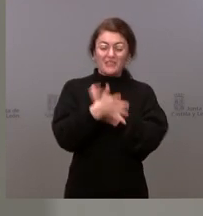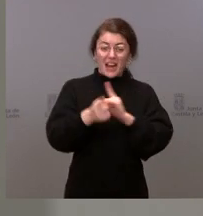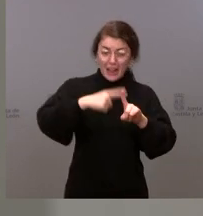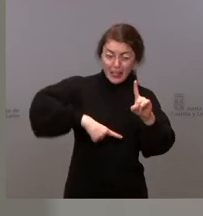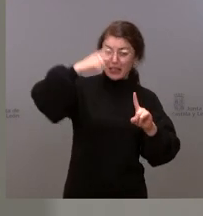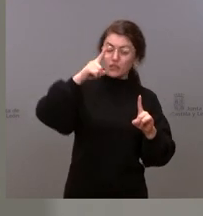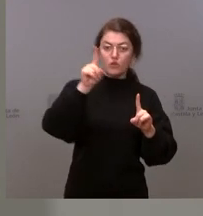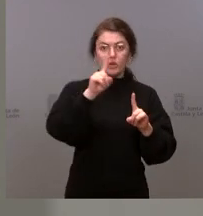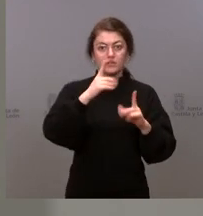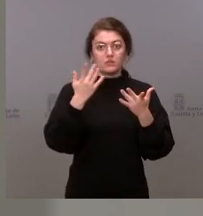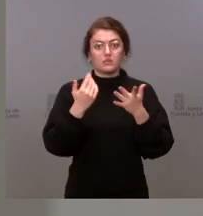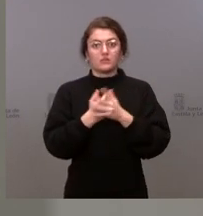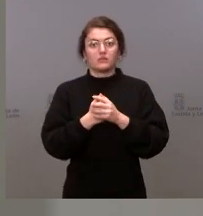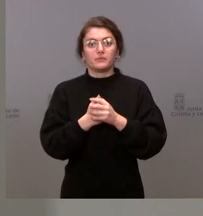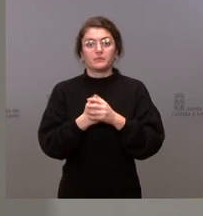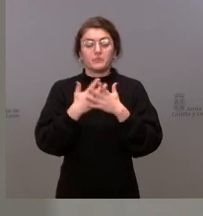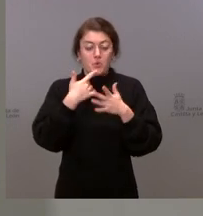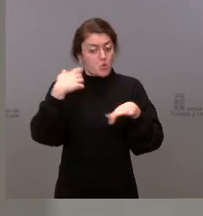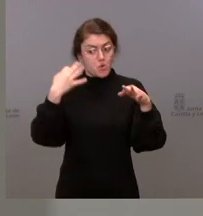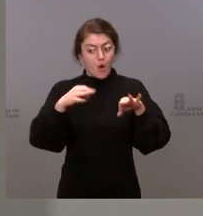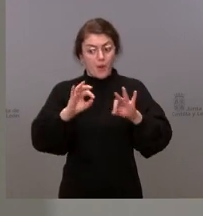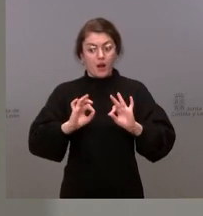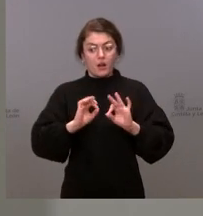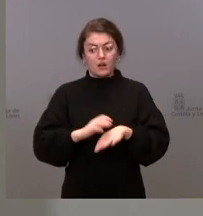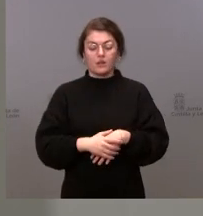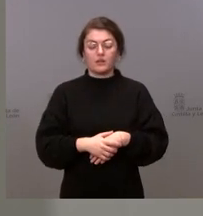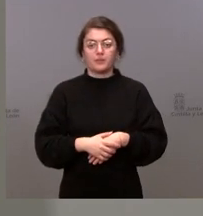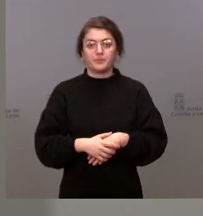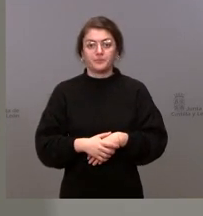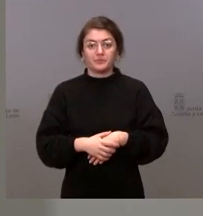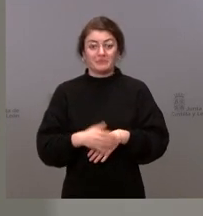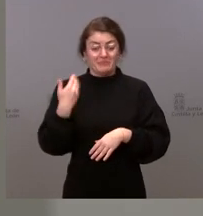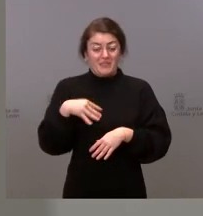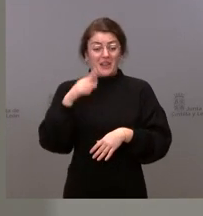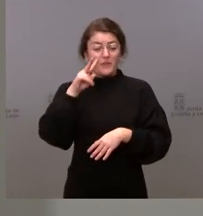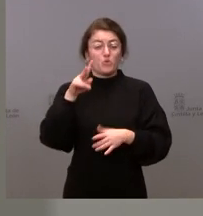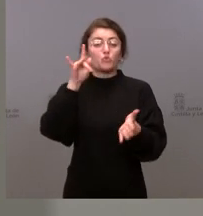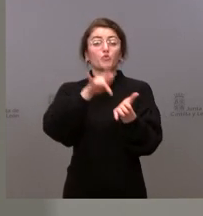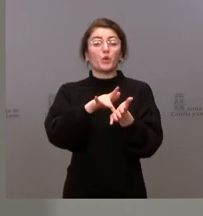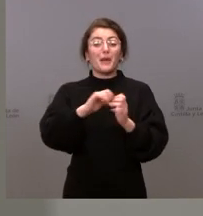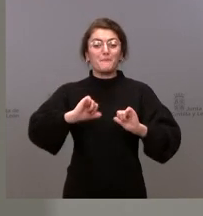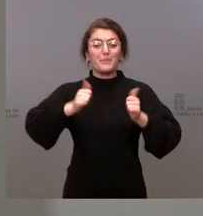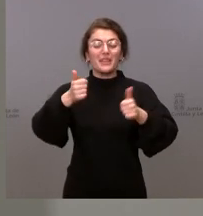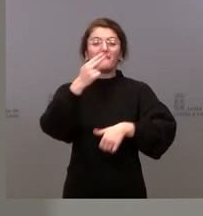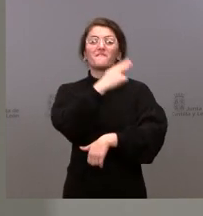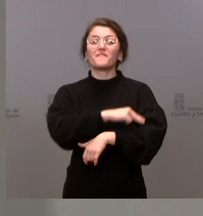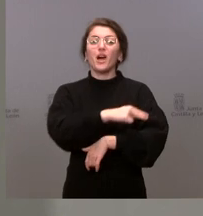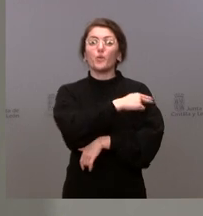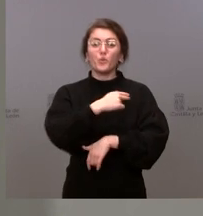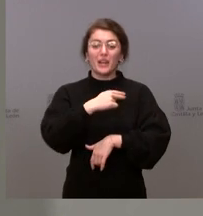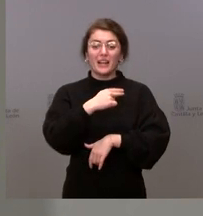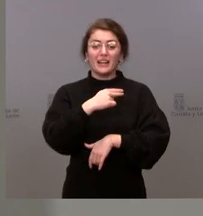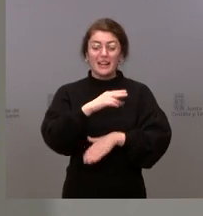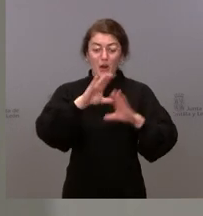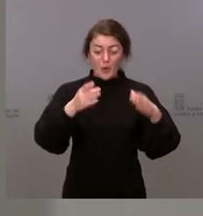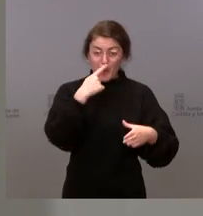vacunada. Pero es normal, y lo hemos visto, cuando se ha empezado a vacunar a los menores, pues